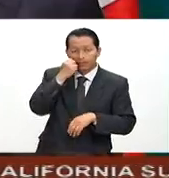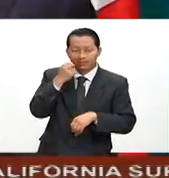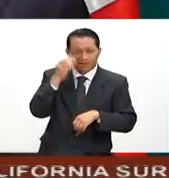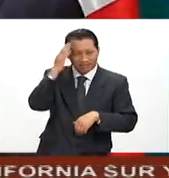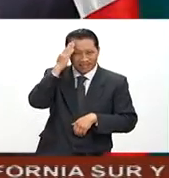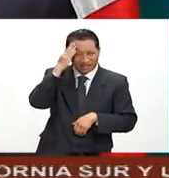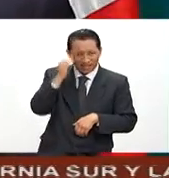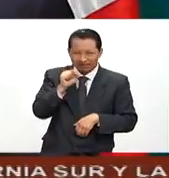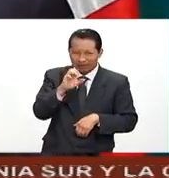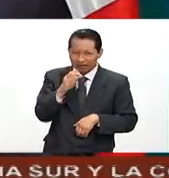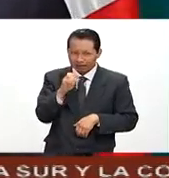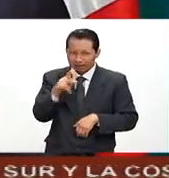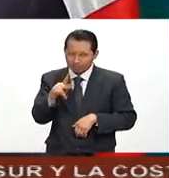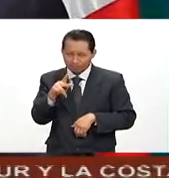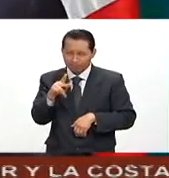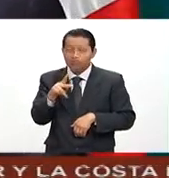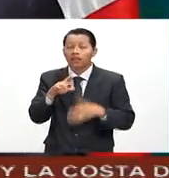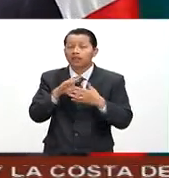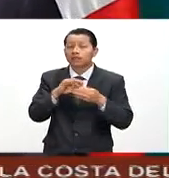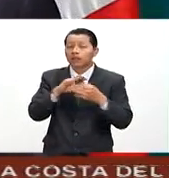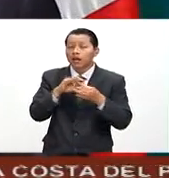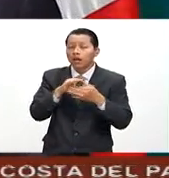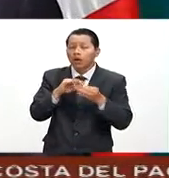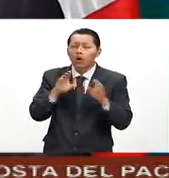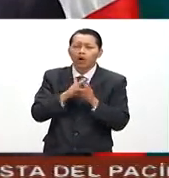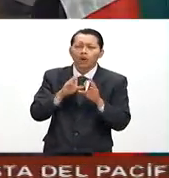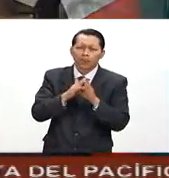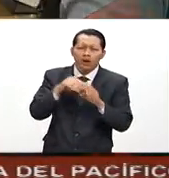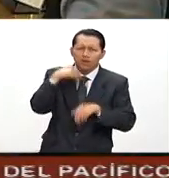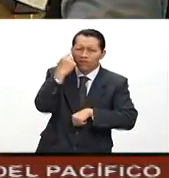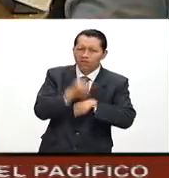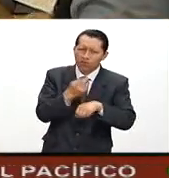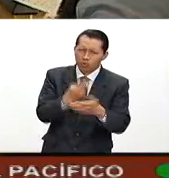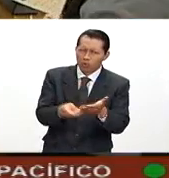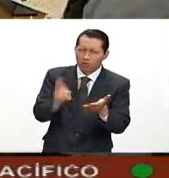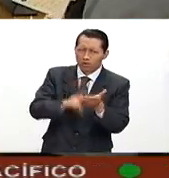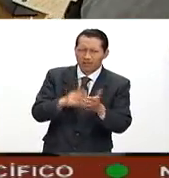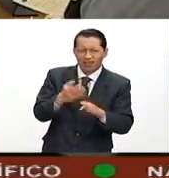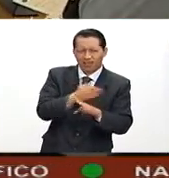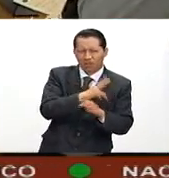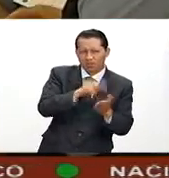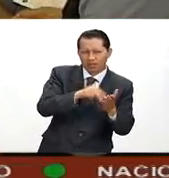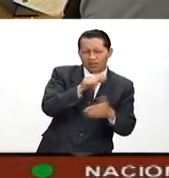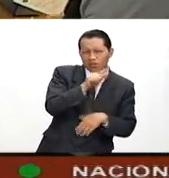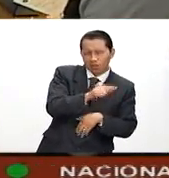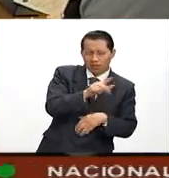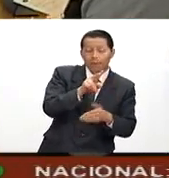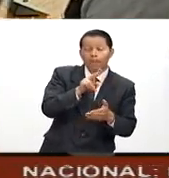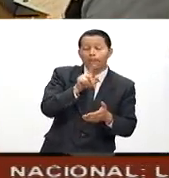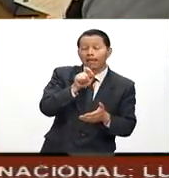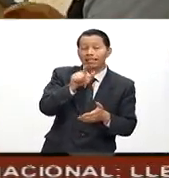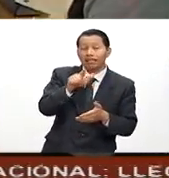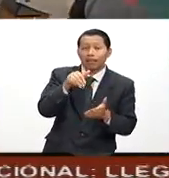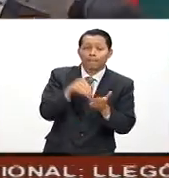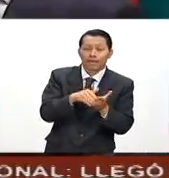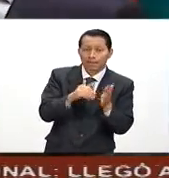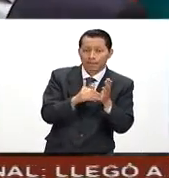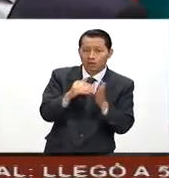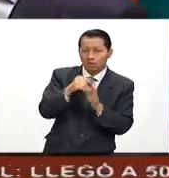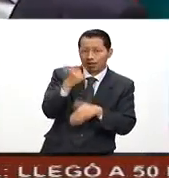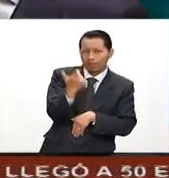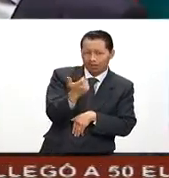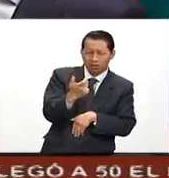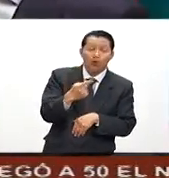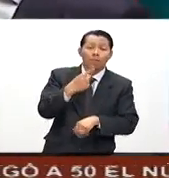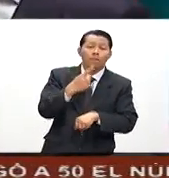de Hacienda informó que el ahorro voluntario es el doble de lo que se tenía en 2012 con un saldo de 27 mil millones de pesos. En el